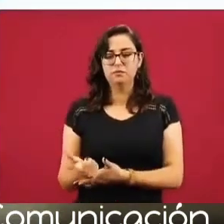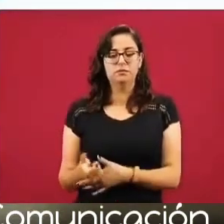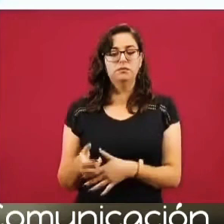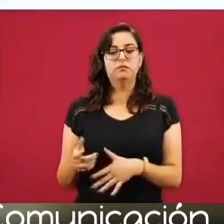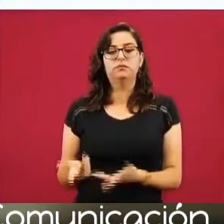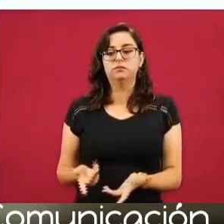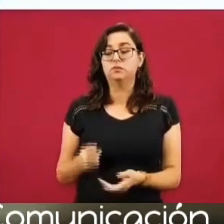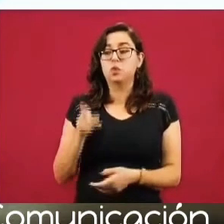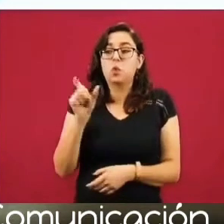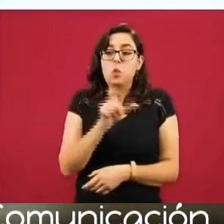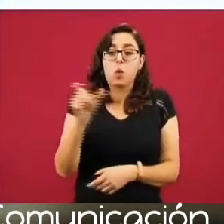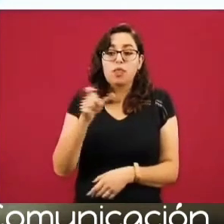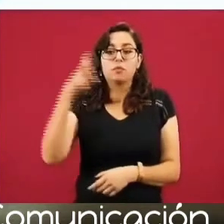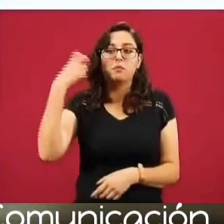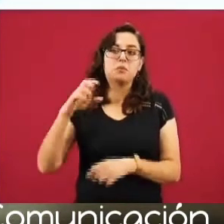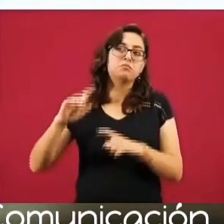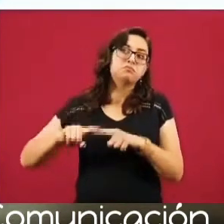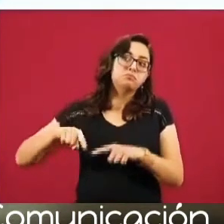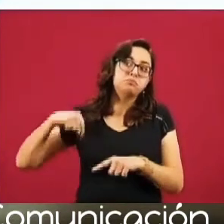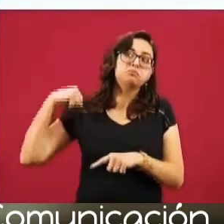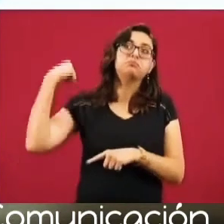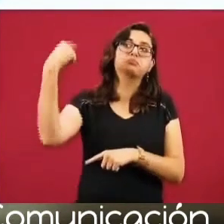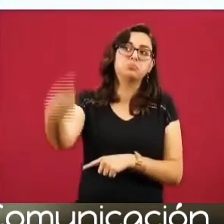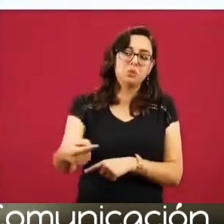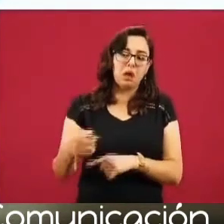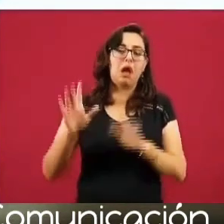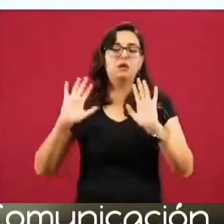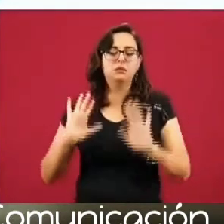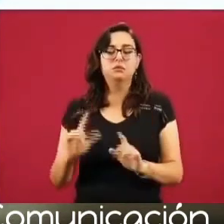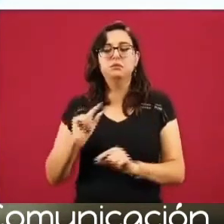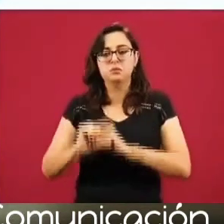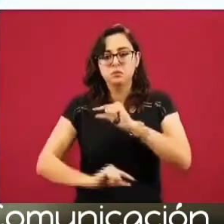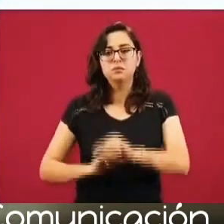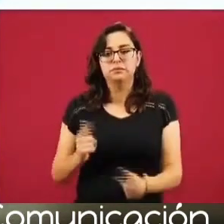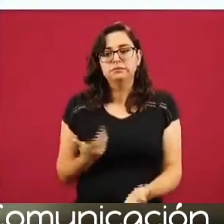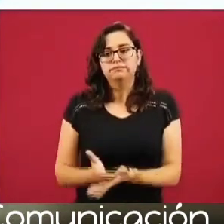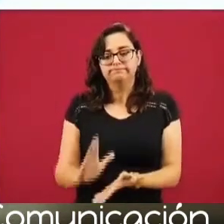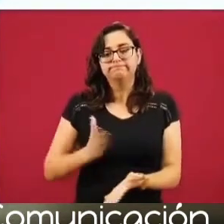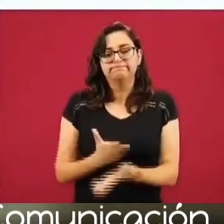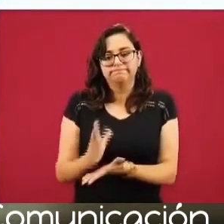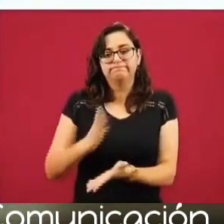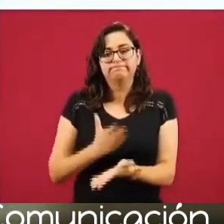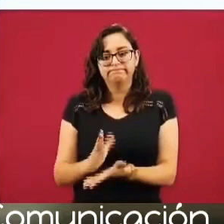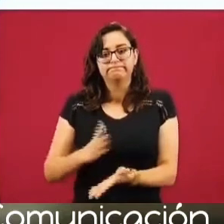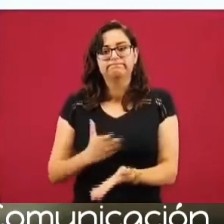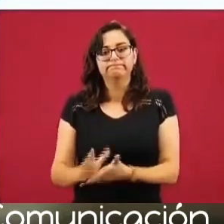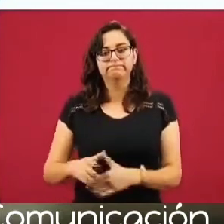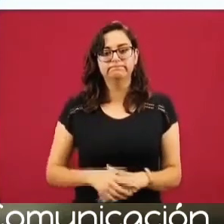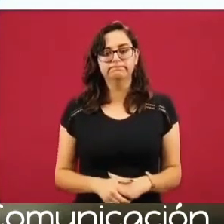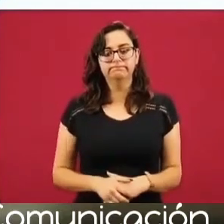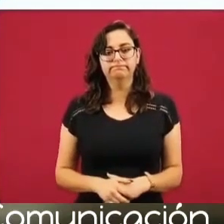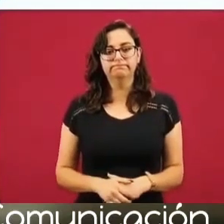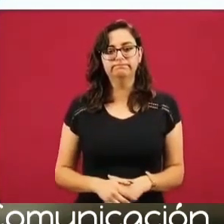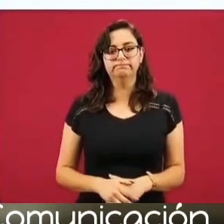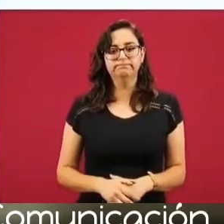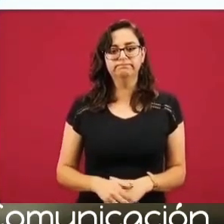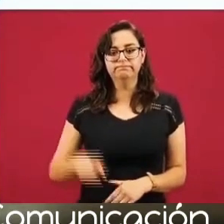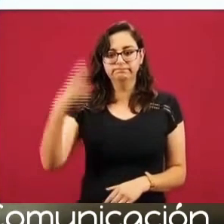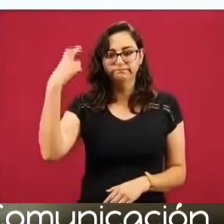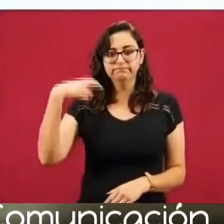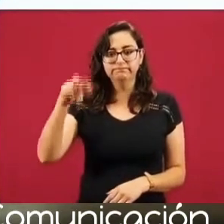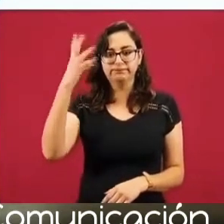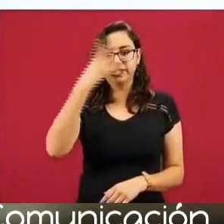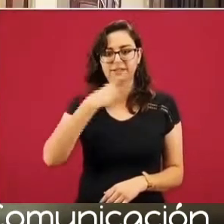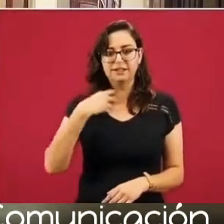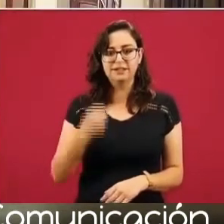decides cuándo quieres viajar y nos lo vas pagando en pagos. Ahora sí que pagos chiquitos para que viajes bonito.